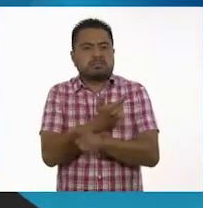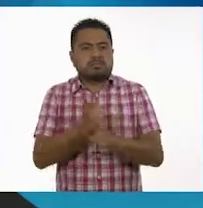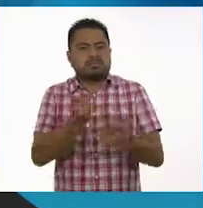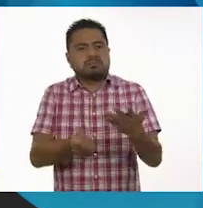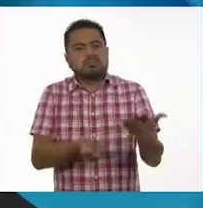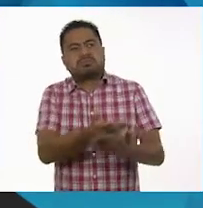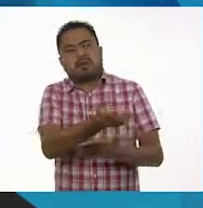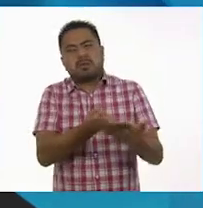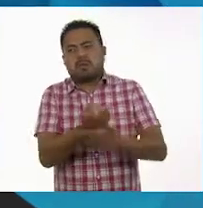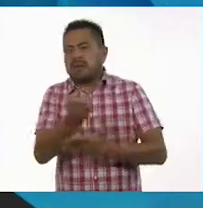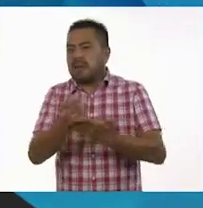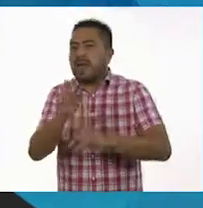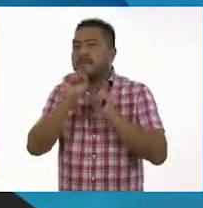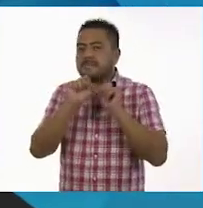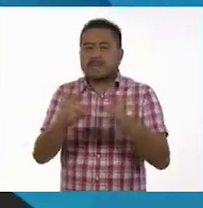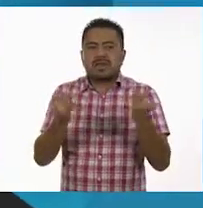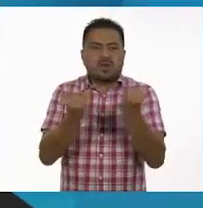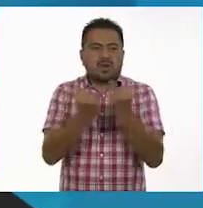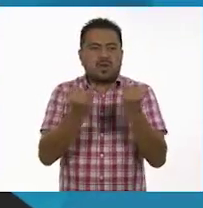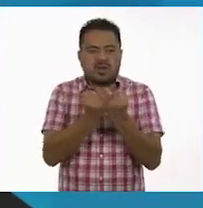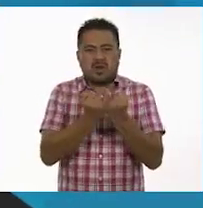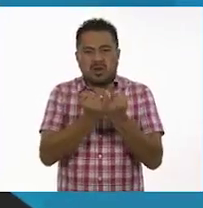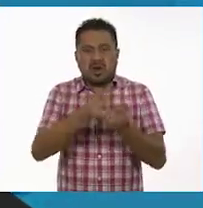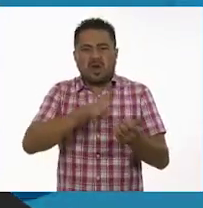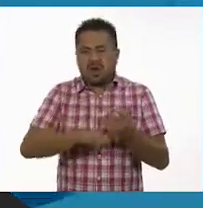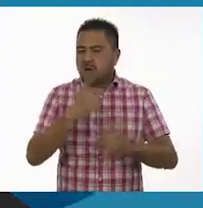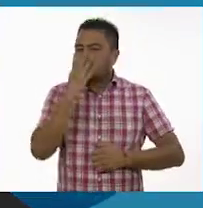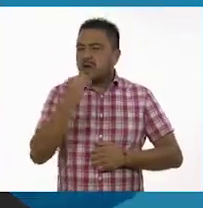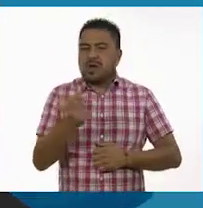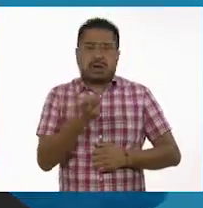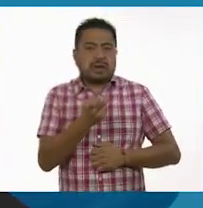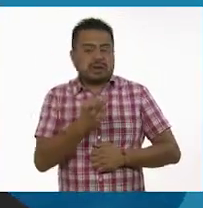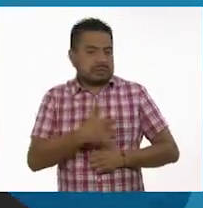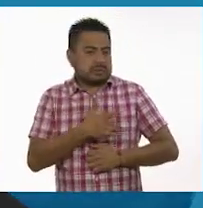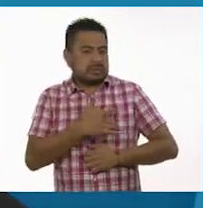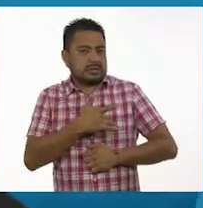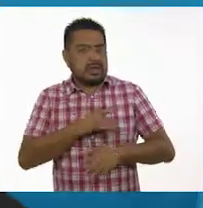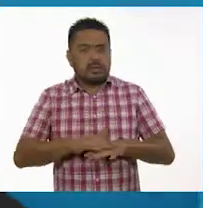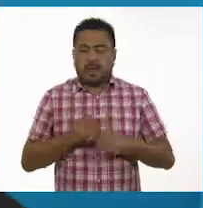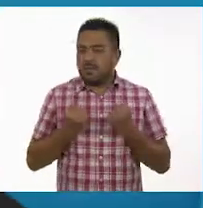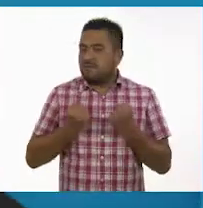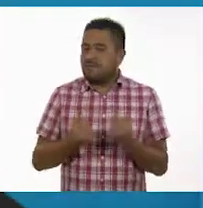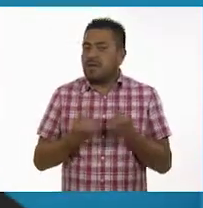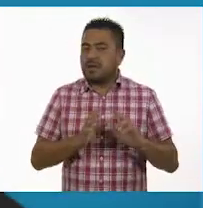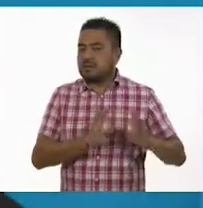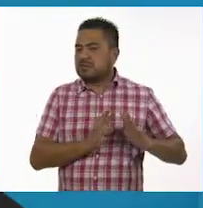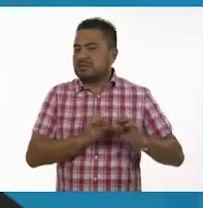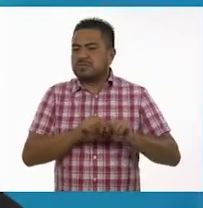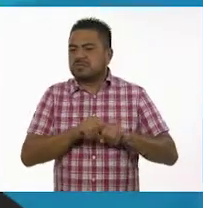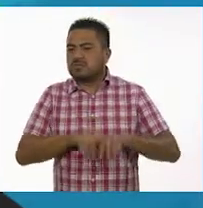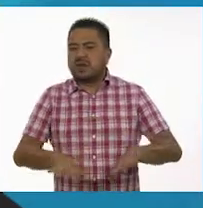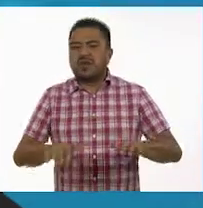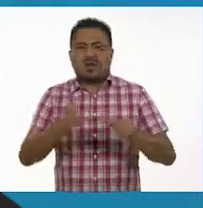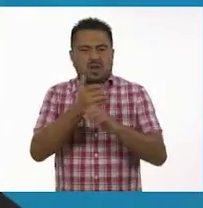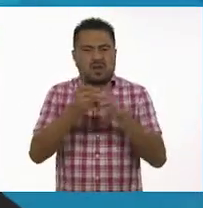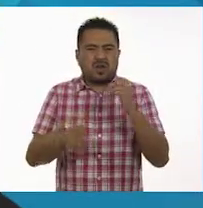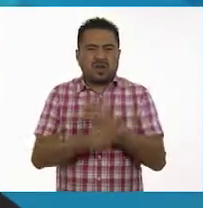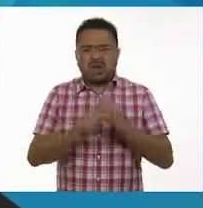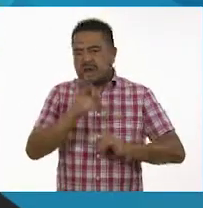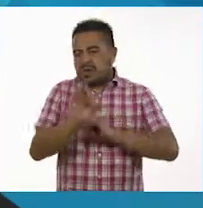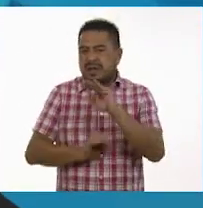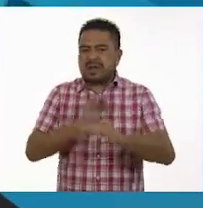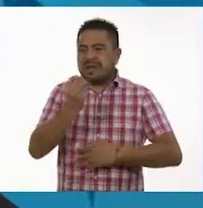pero, al igual que el de los otros mamíferos, parece estar fuertemente influido por las condiciones de